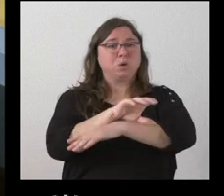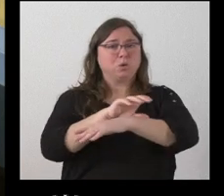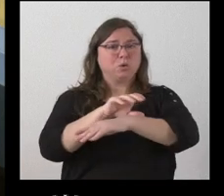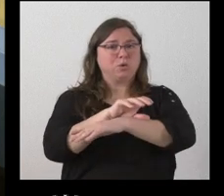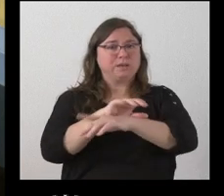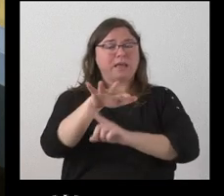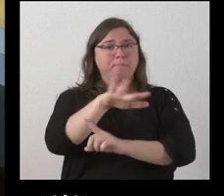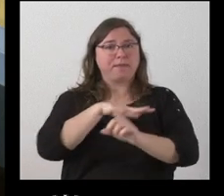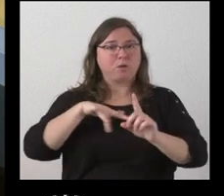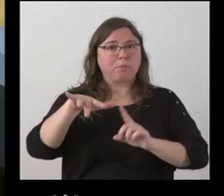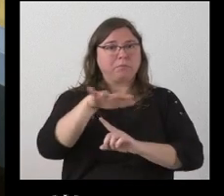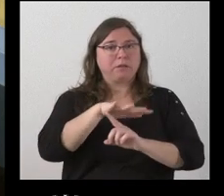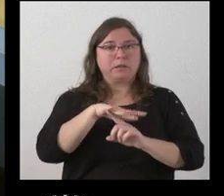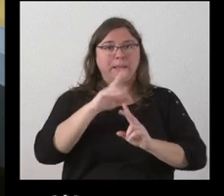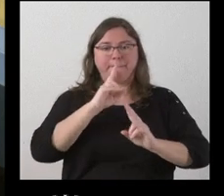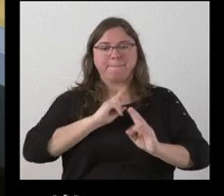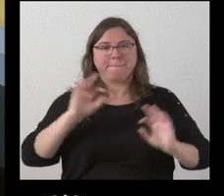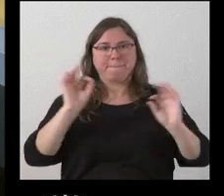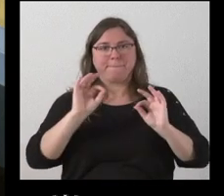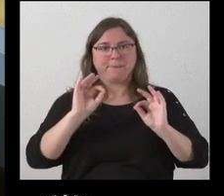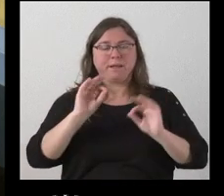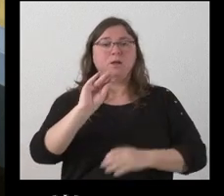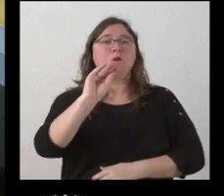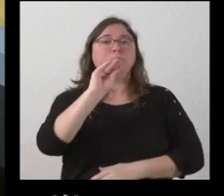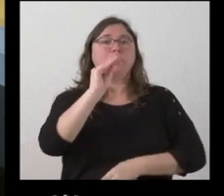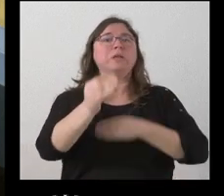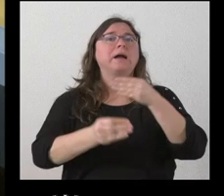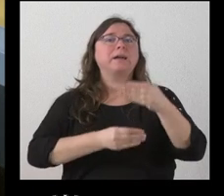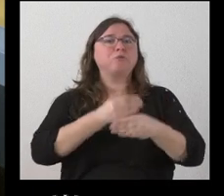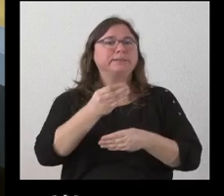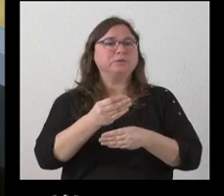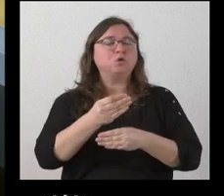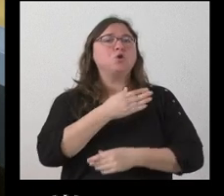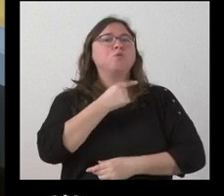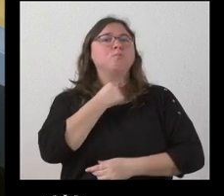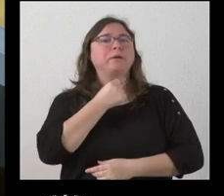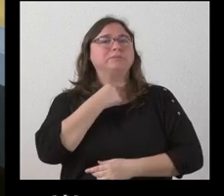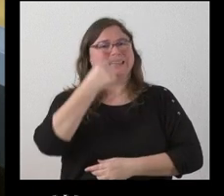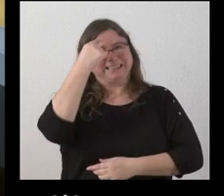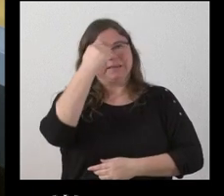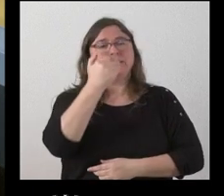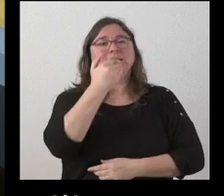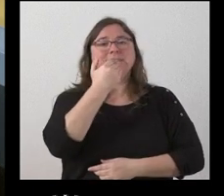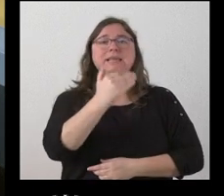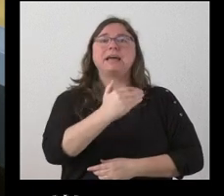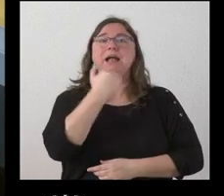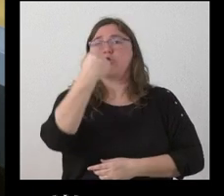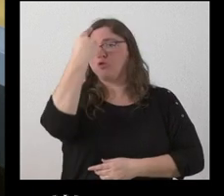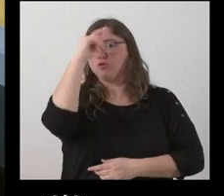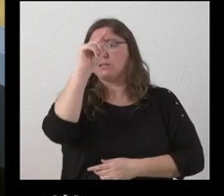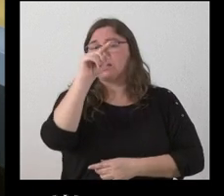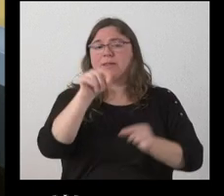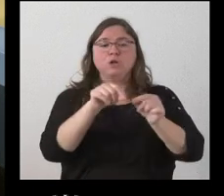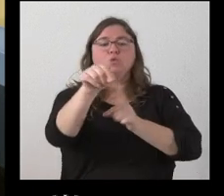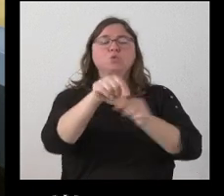y medio ambiente no ha contestado a las preguntas que hemos hecho en mi medio me gustaría saber si tienen ya una estimación de la superficie que